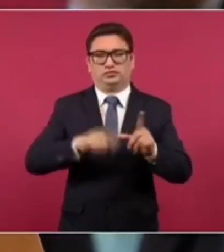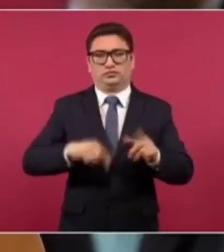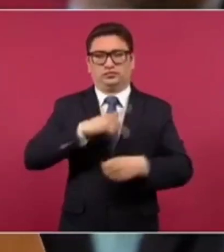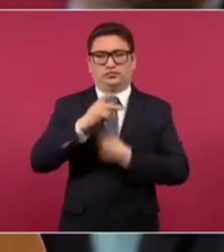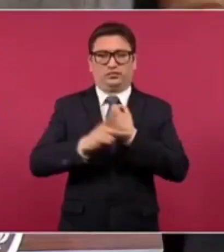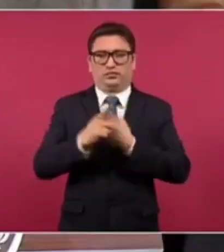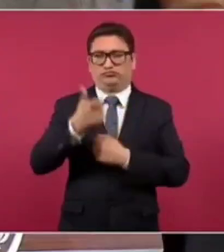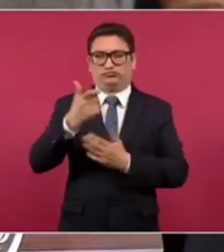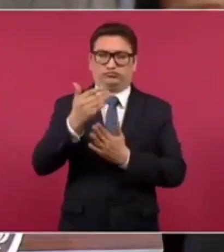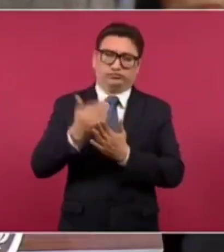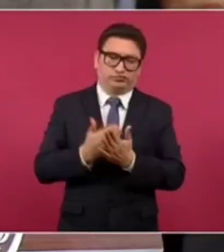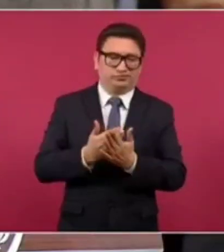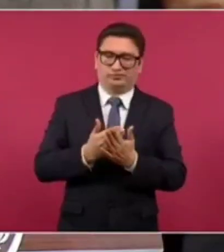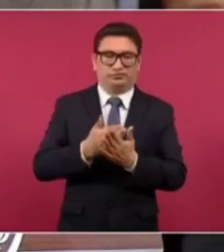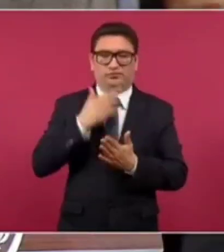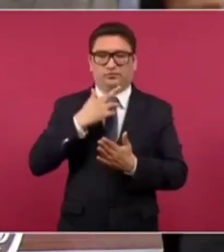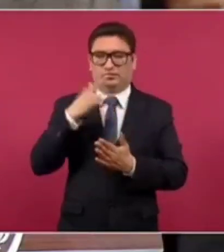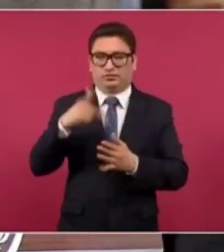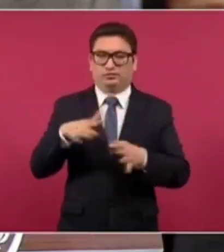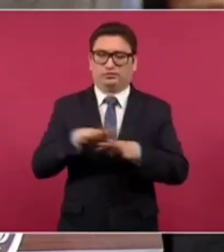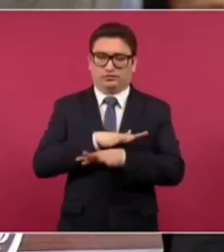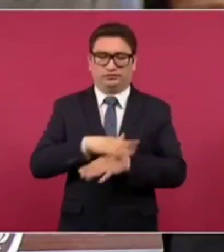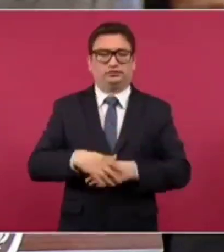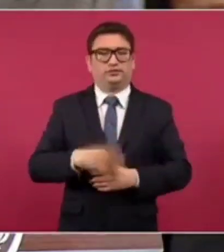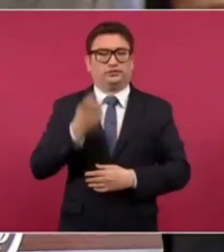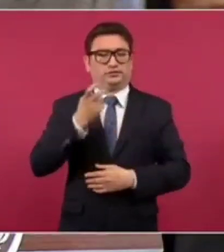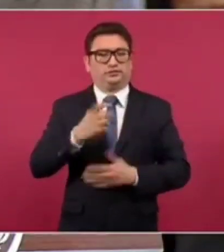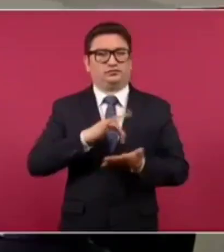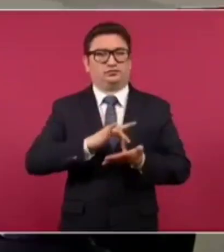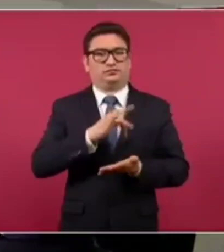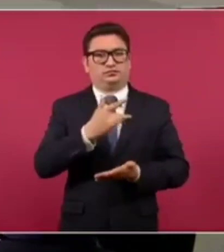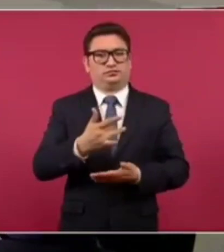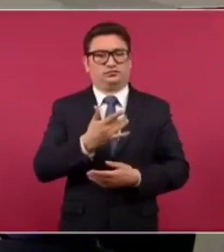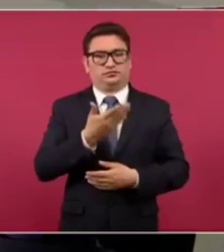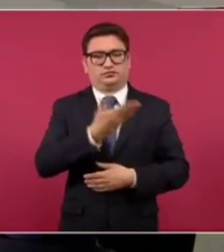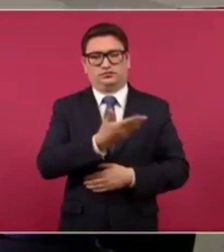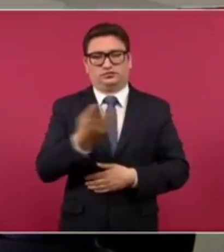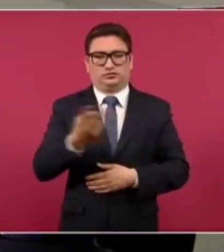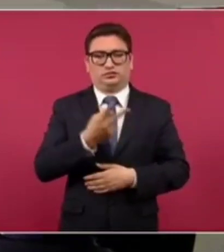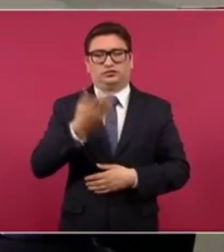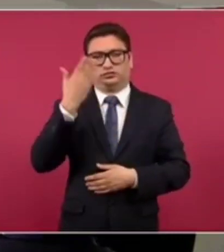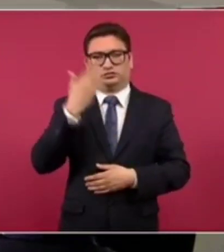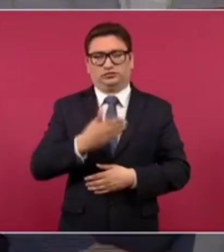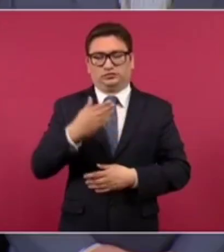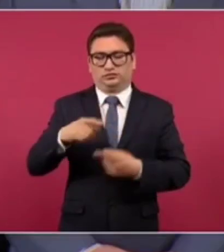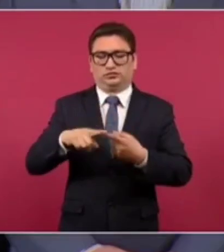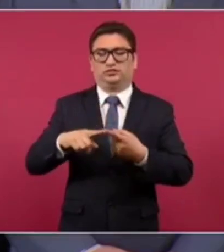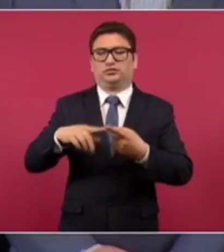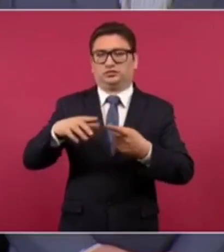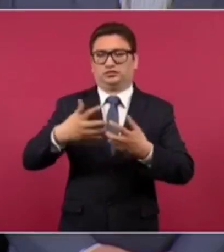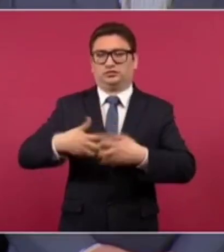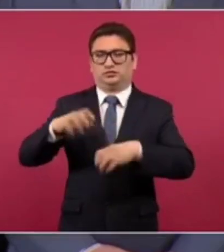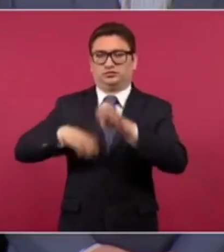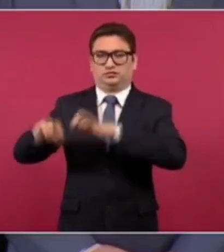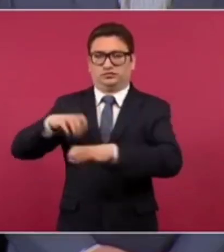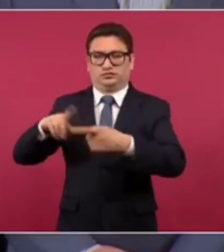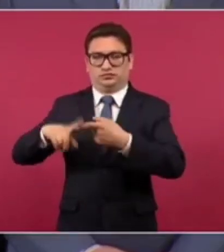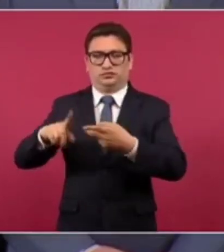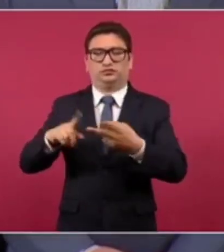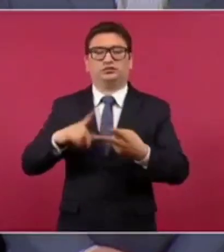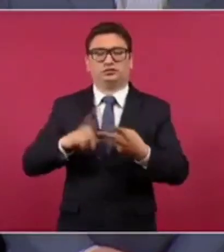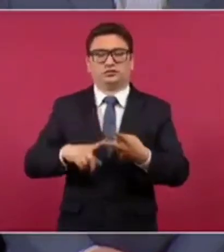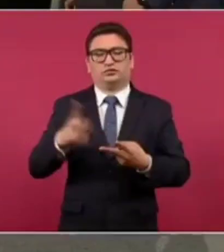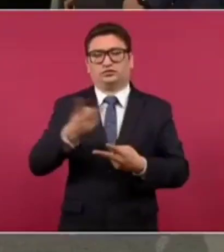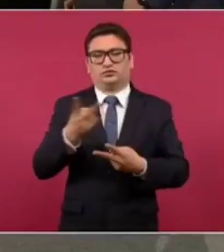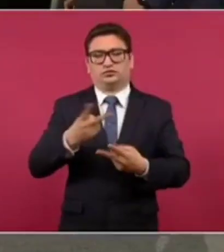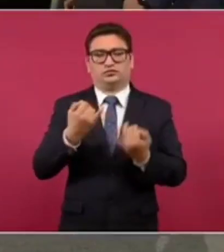más bajos del mundo. Así que, pues, agradecer, por supuesto, a ambos, en especial al sector empresarial y a usted, presidente,